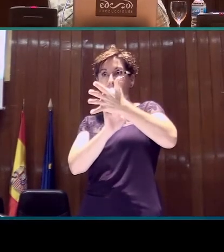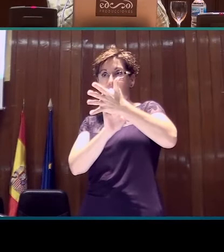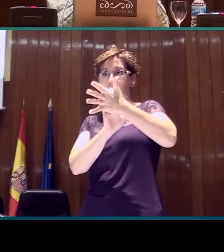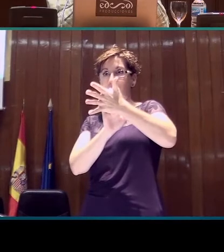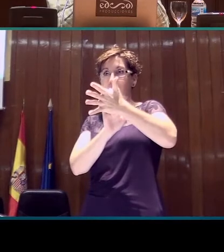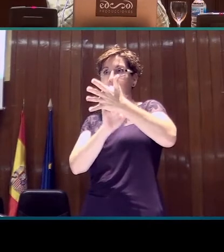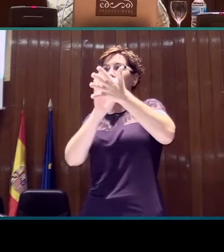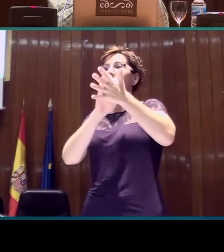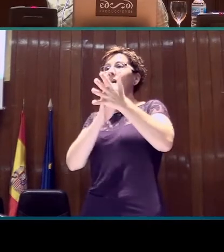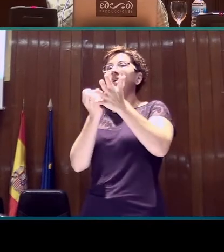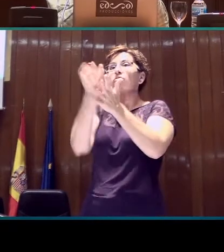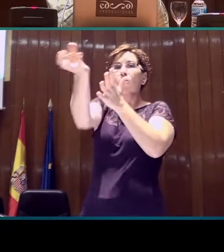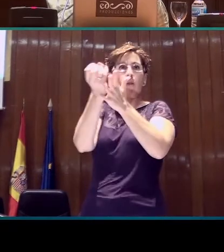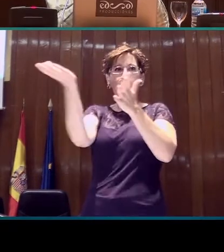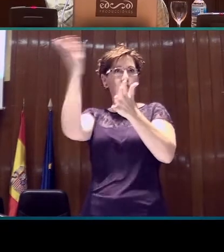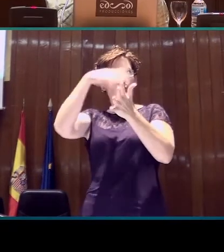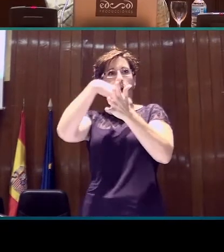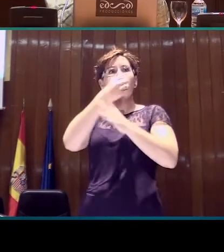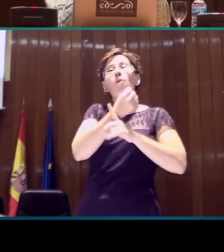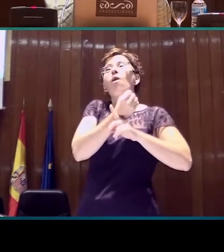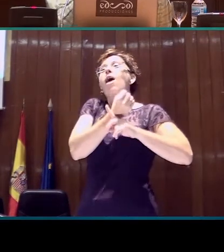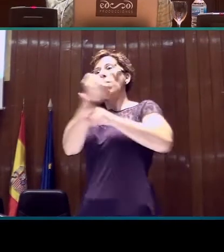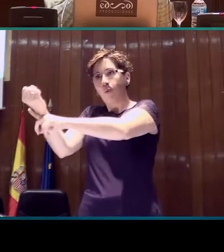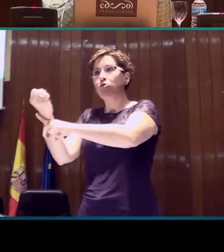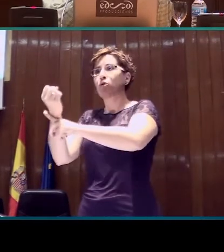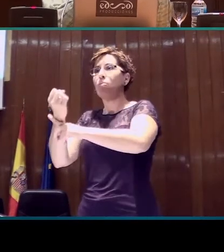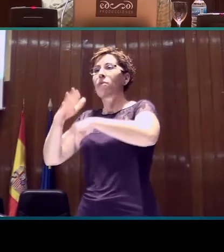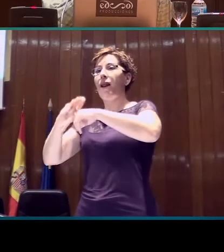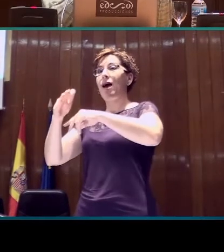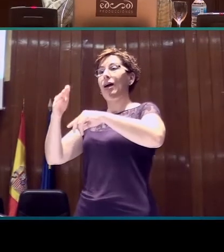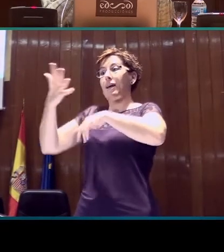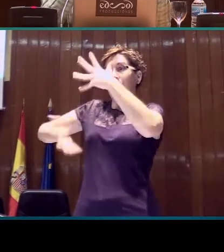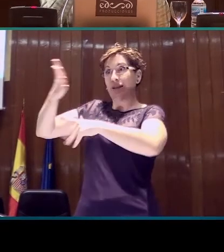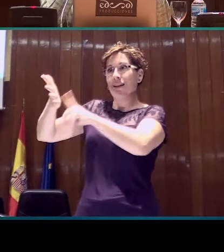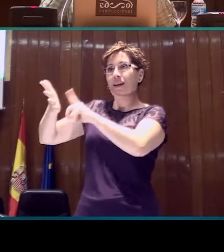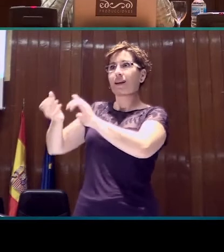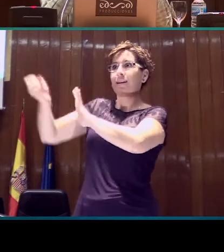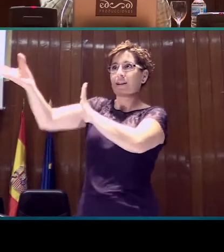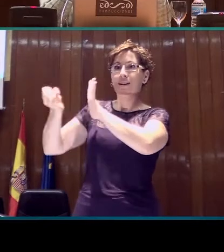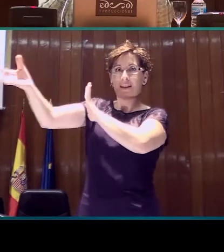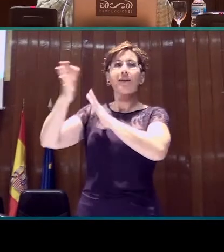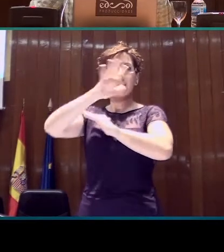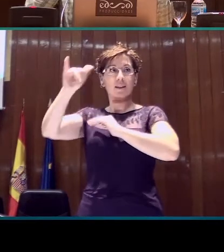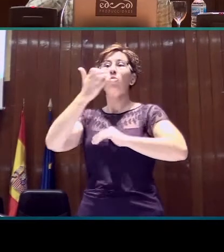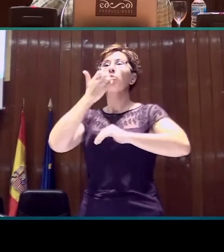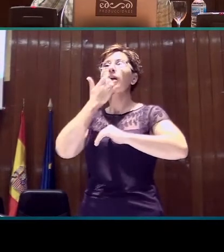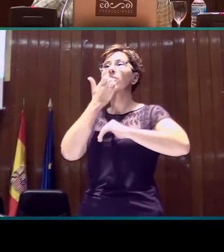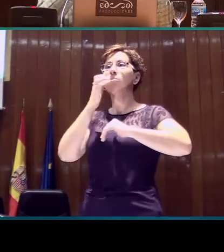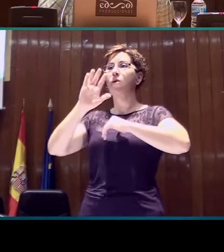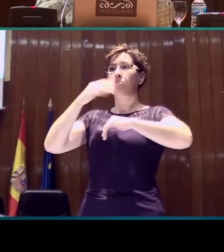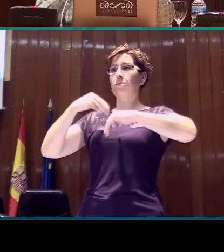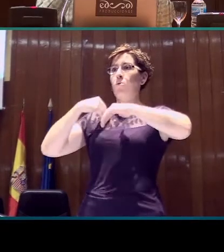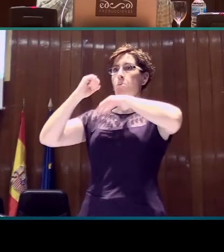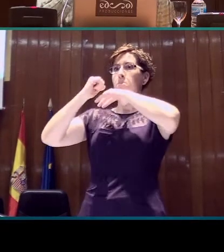asignando otro tipo de información, que eso también sería una boya. Es decir, la metáfora con el mar son signos que se mantienen